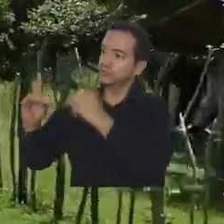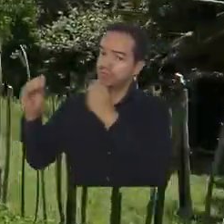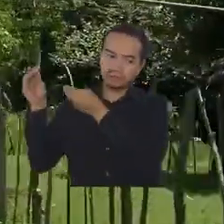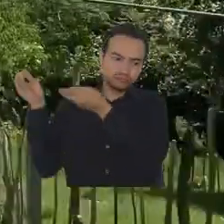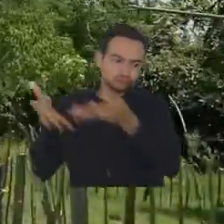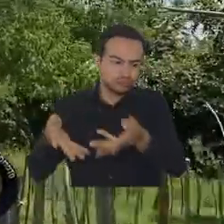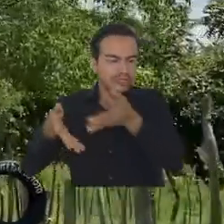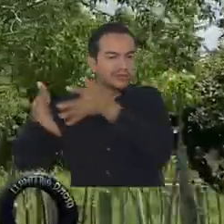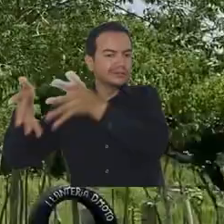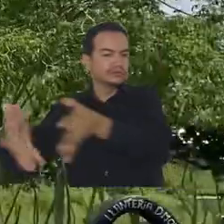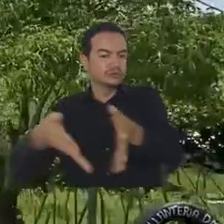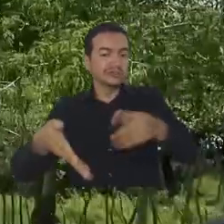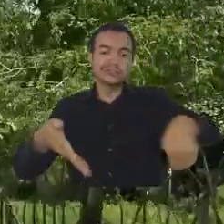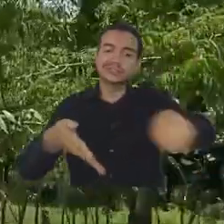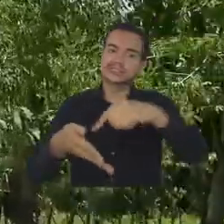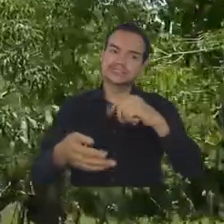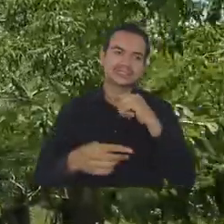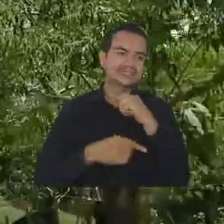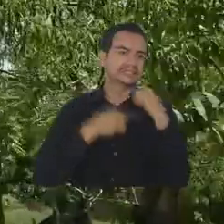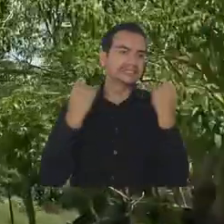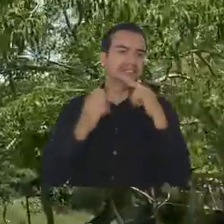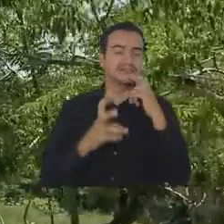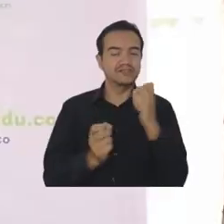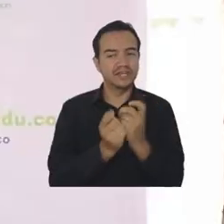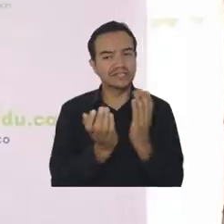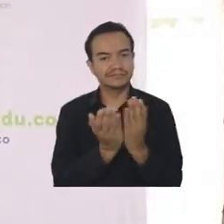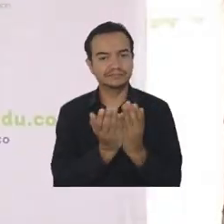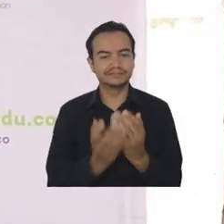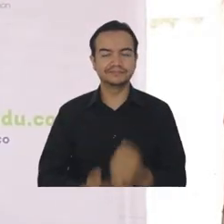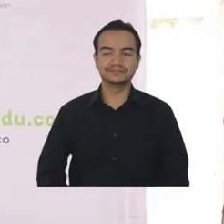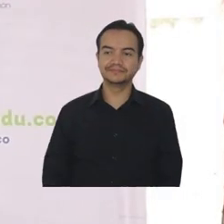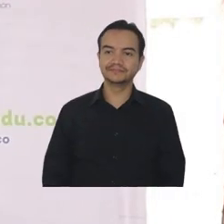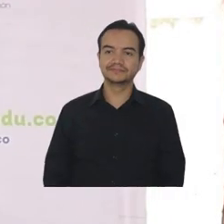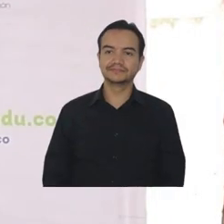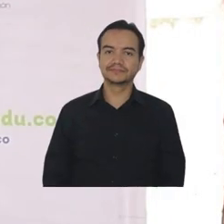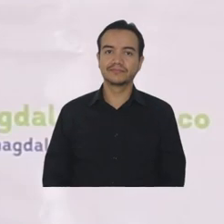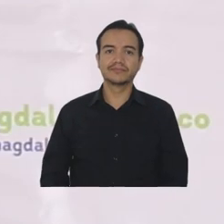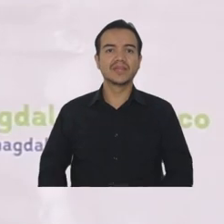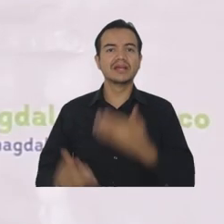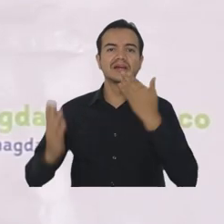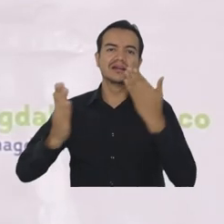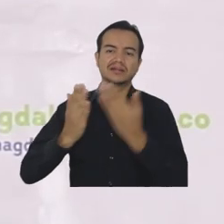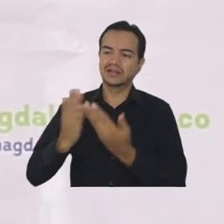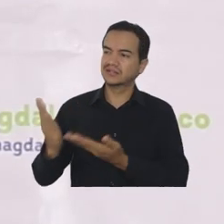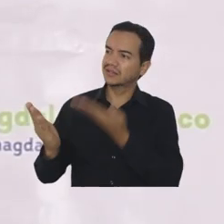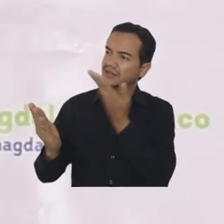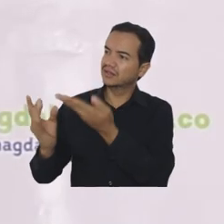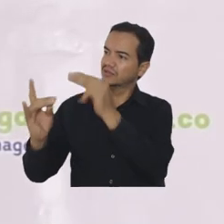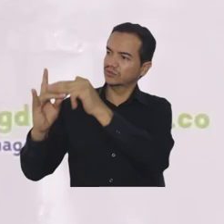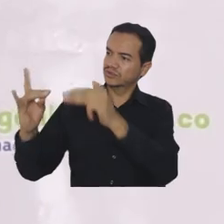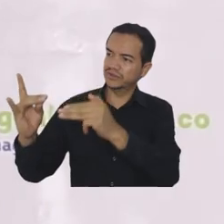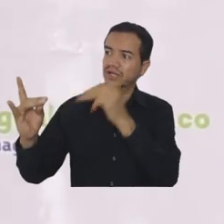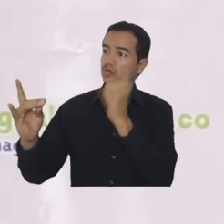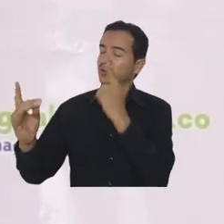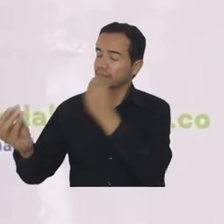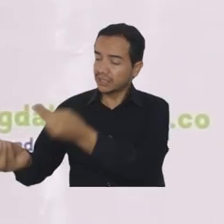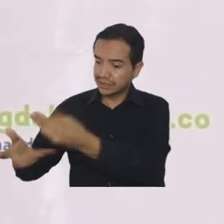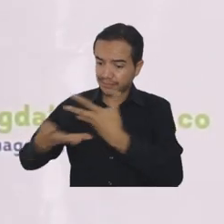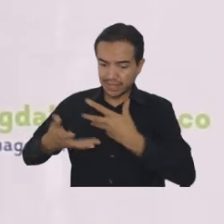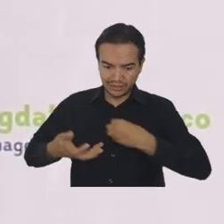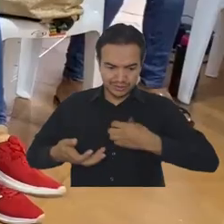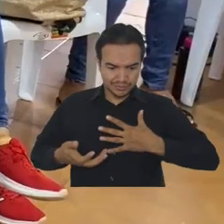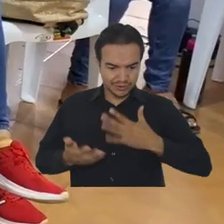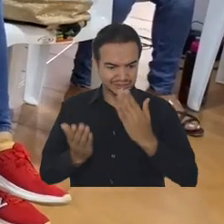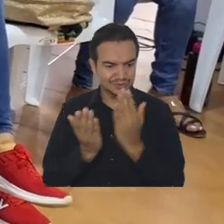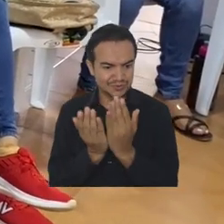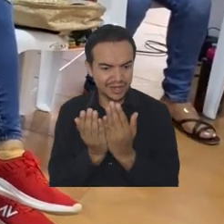oportunidades son escasas. Le doy gracias a la Universidad del Magdalena por esta oportunidad de estudiar, de